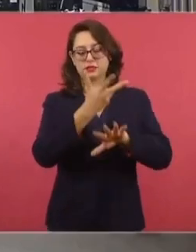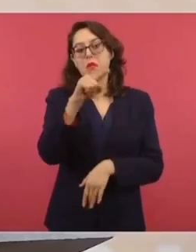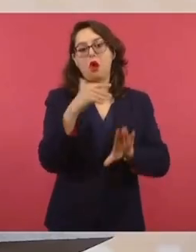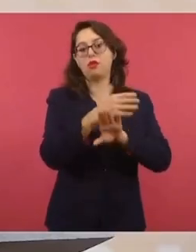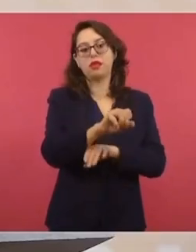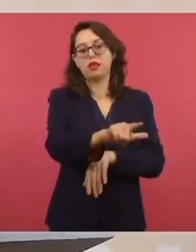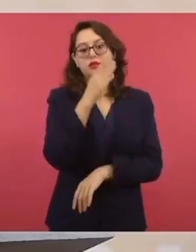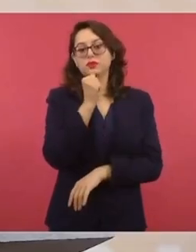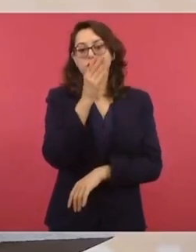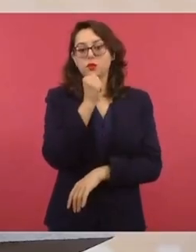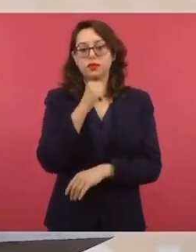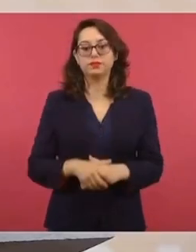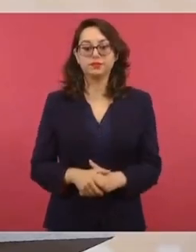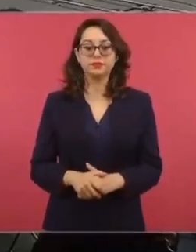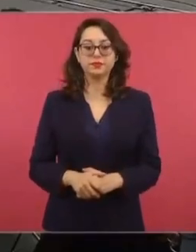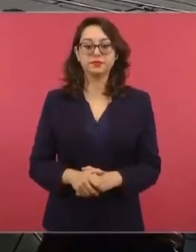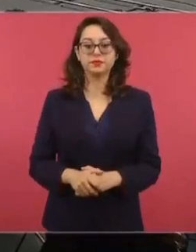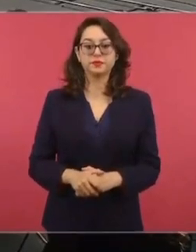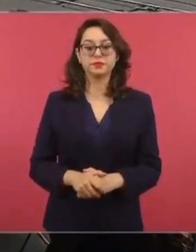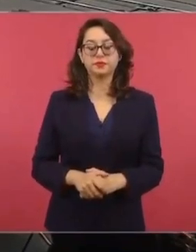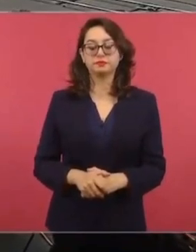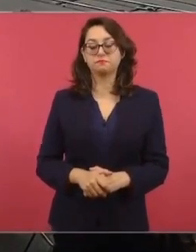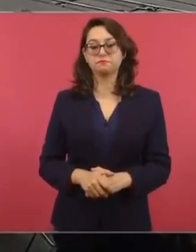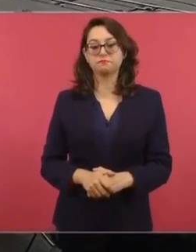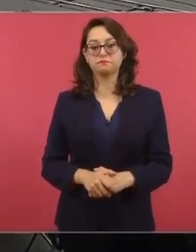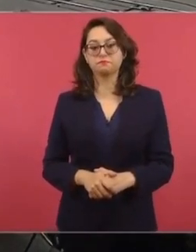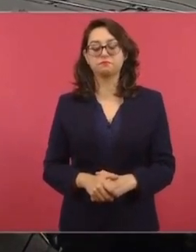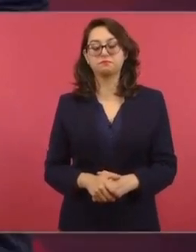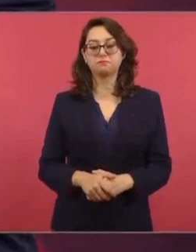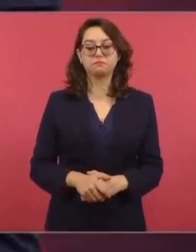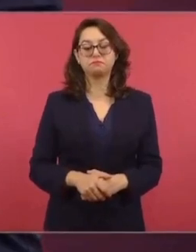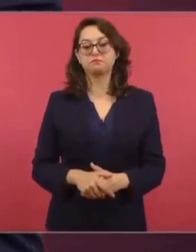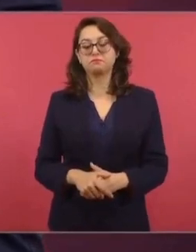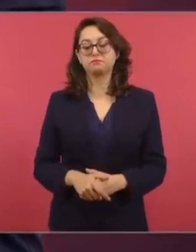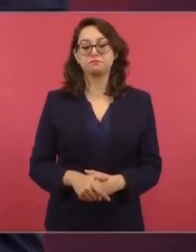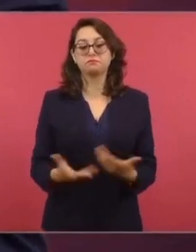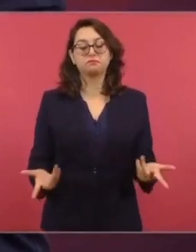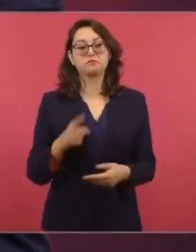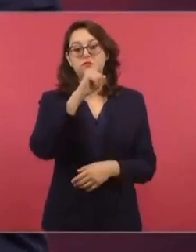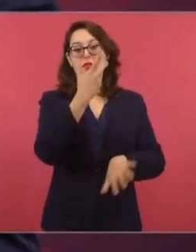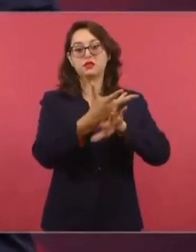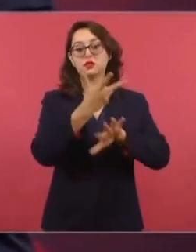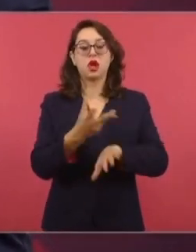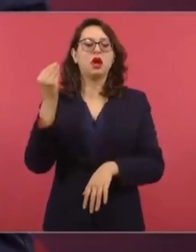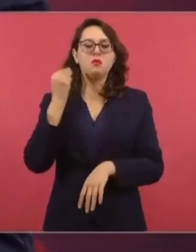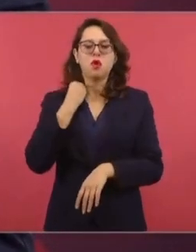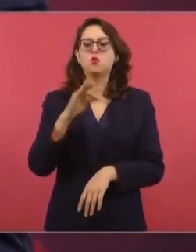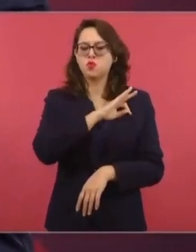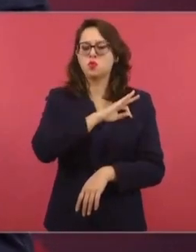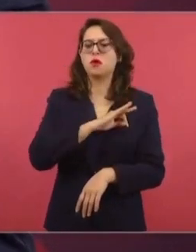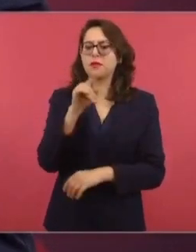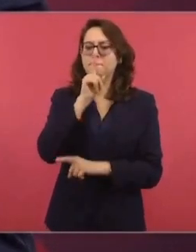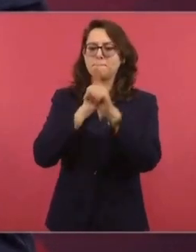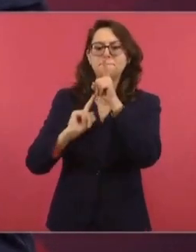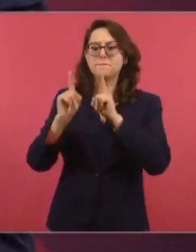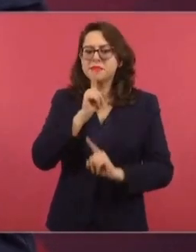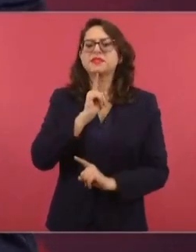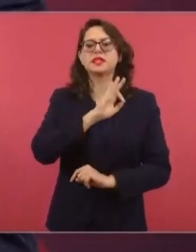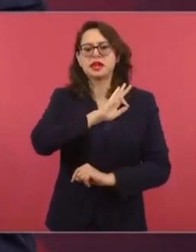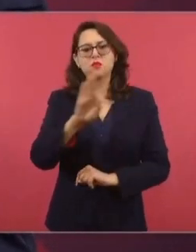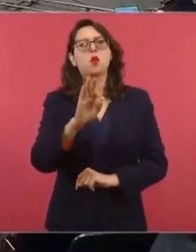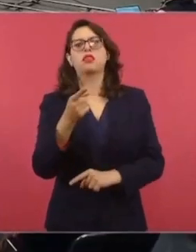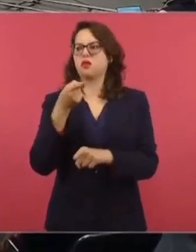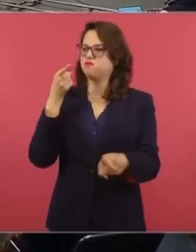Producción. Adelanto de que no se puede hacer nada legalmente contra estos abogados, porque hay criterios,